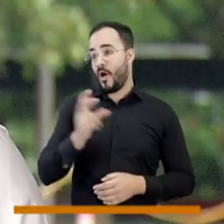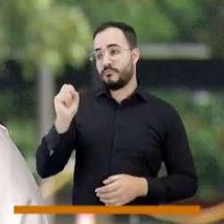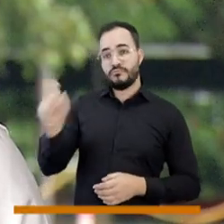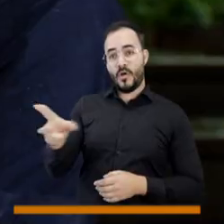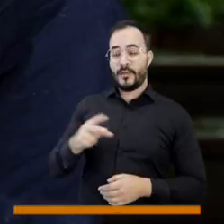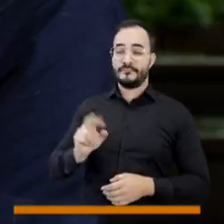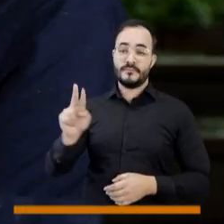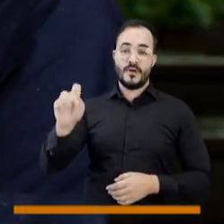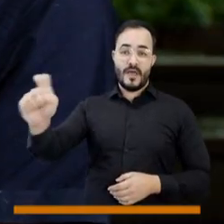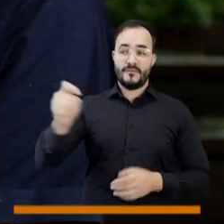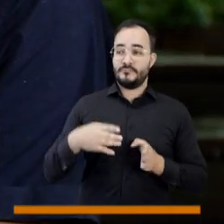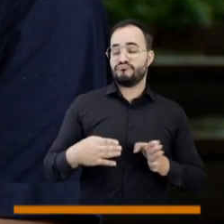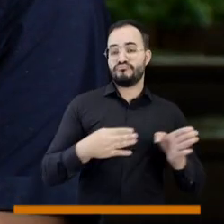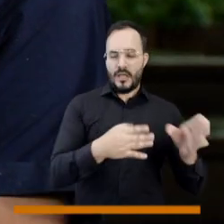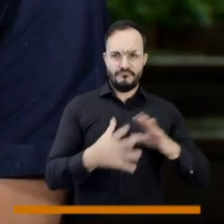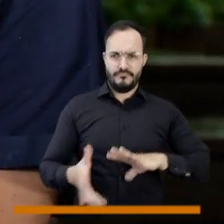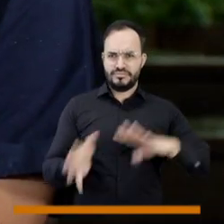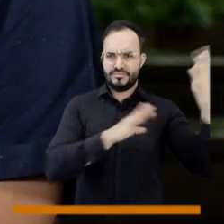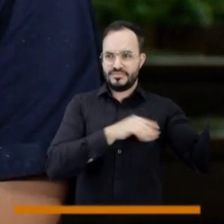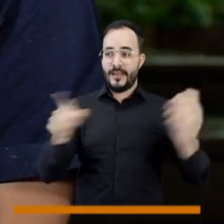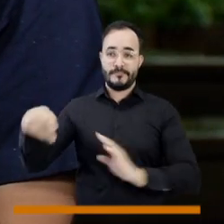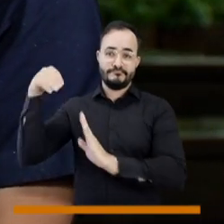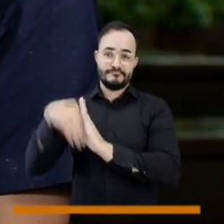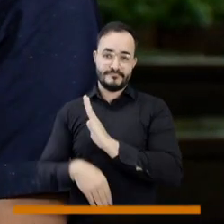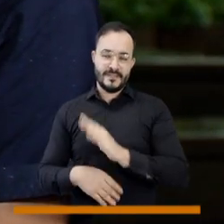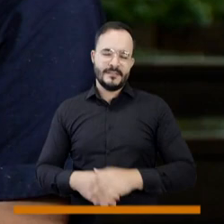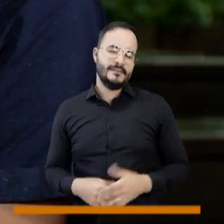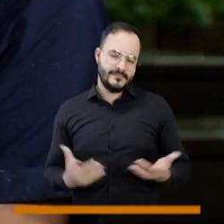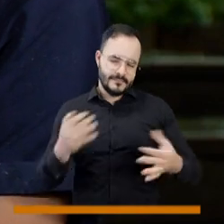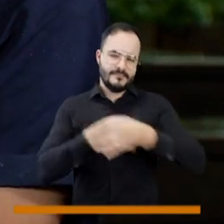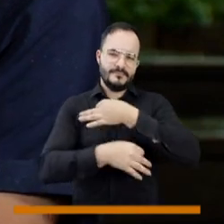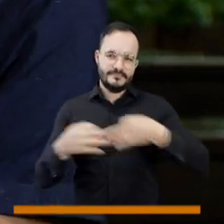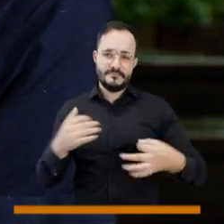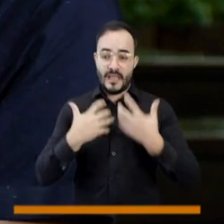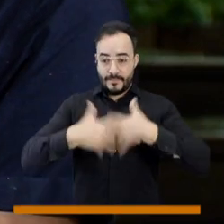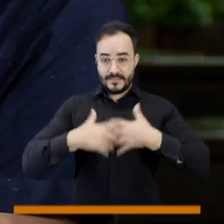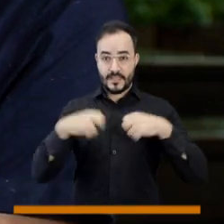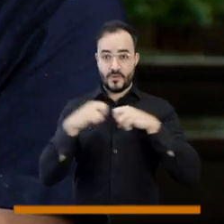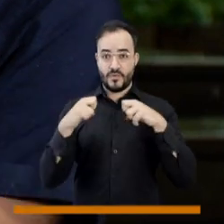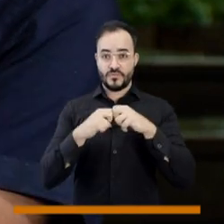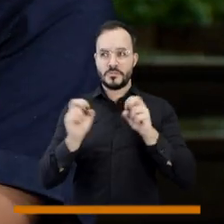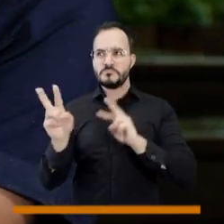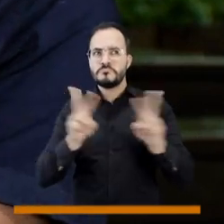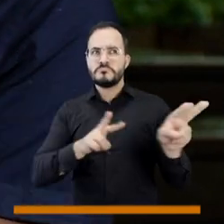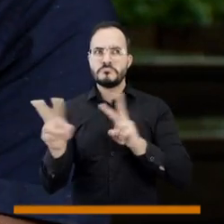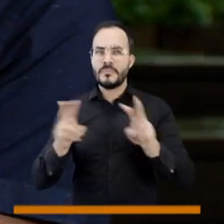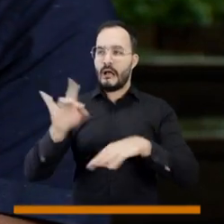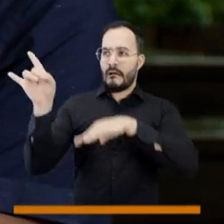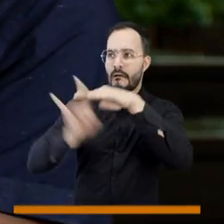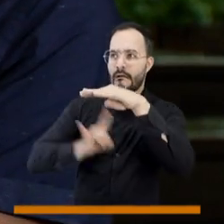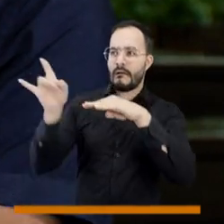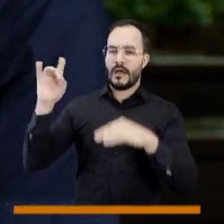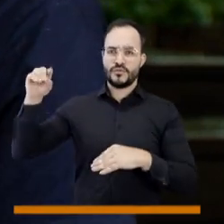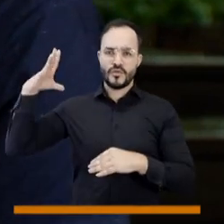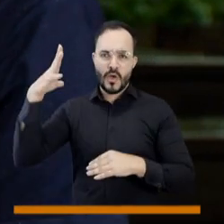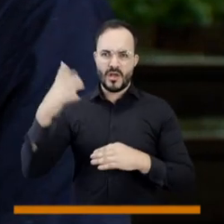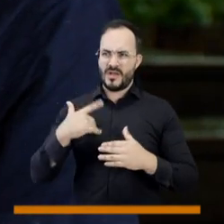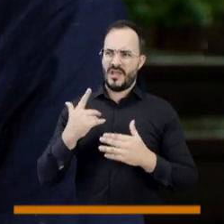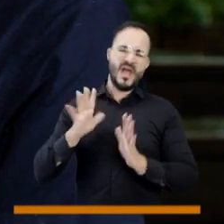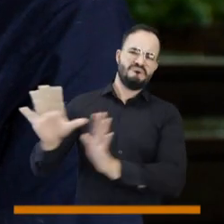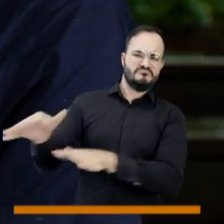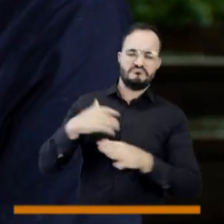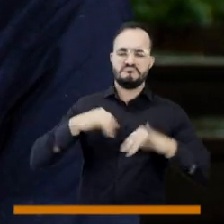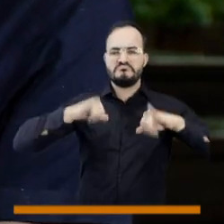lado y transformó todo. si una empresa de energía se queda quieta frente a lo que está pasando, se va a quebrar.